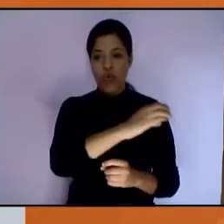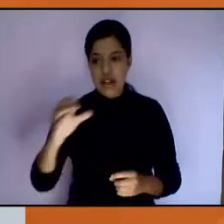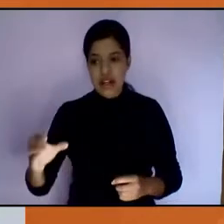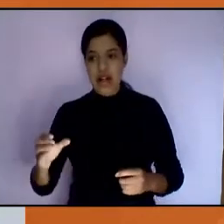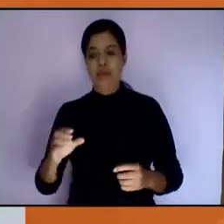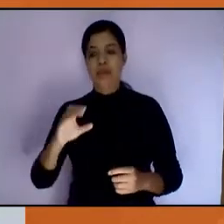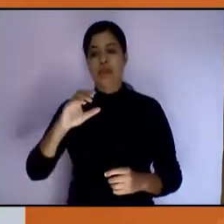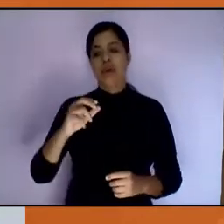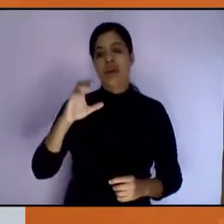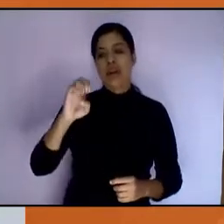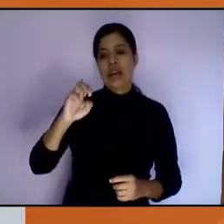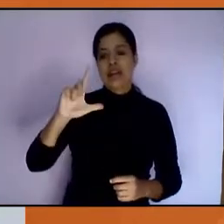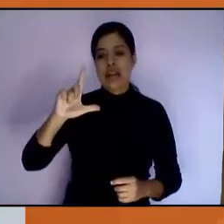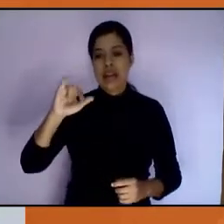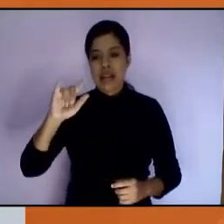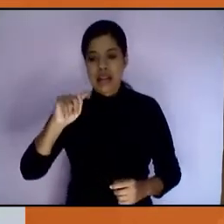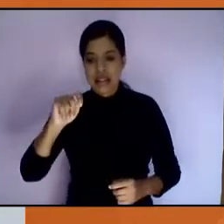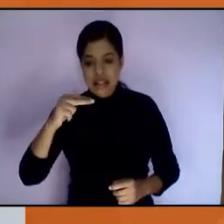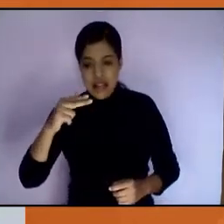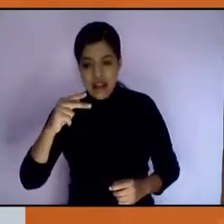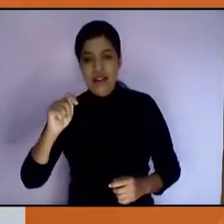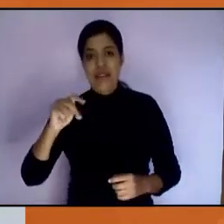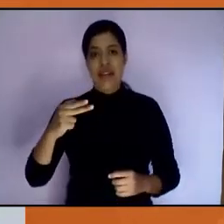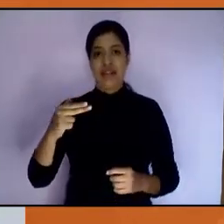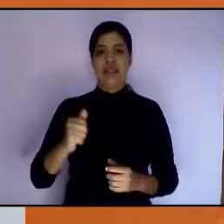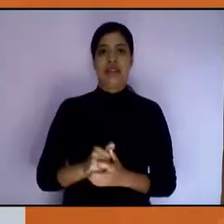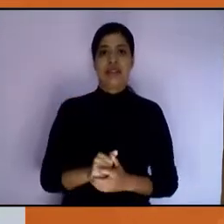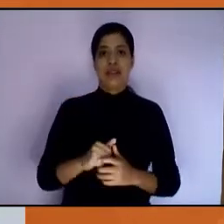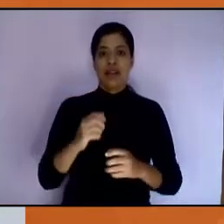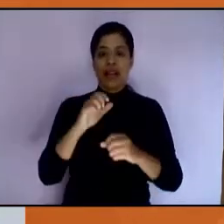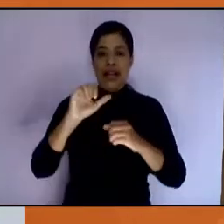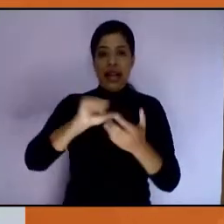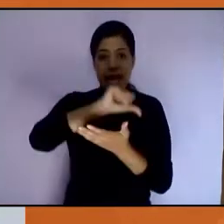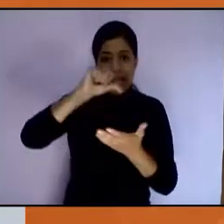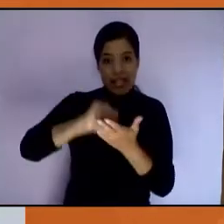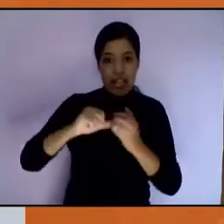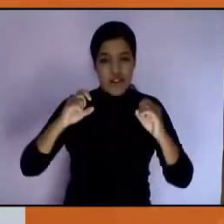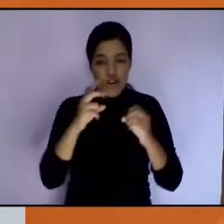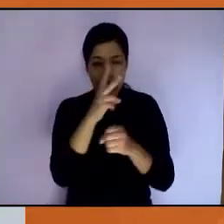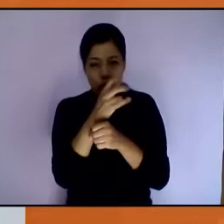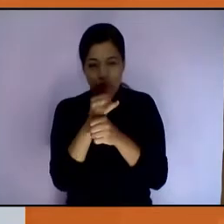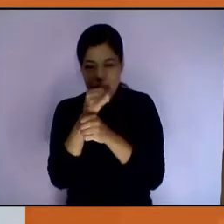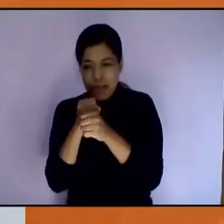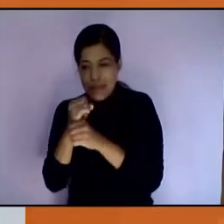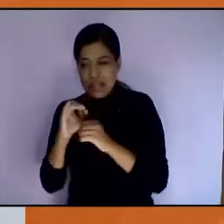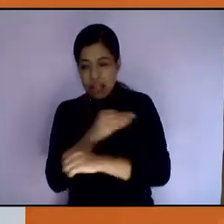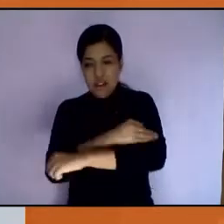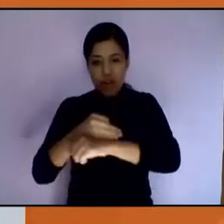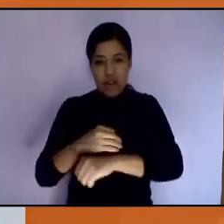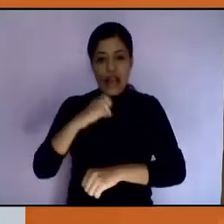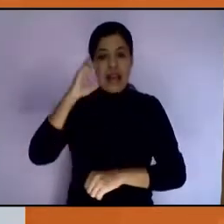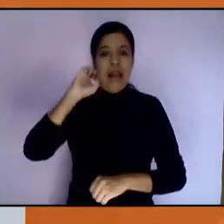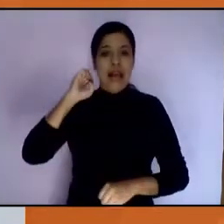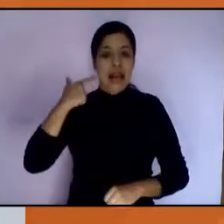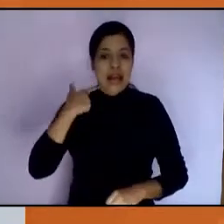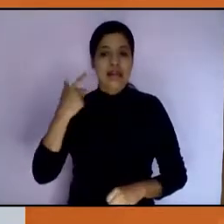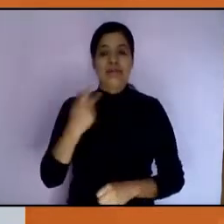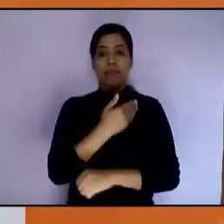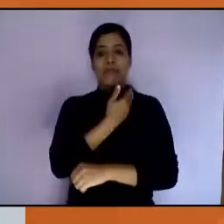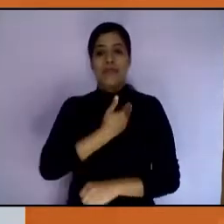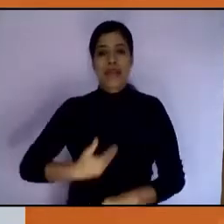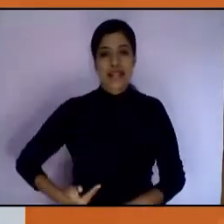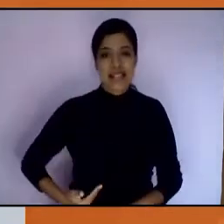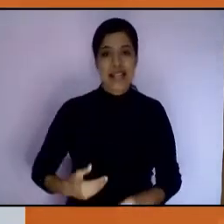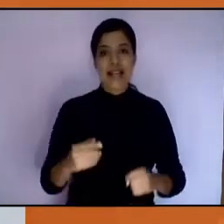Elizabeth Aguilar, cofundadora y directora de la Asociación Civil Centro de Investigación Familiar en Nuevo León y expresidenta del Consejo del Instituto Estatal de las